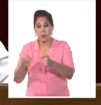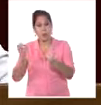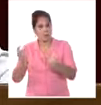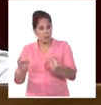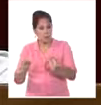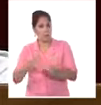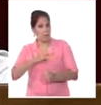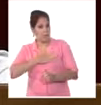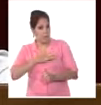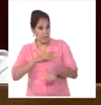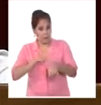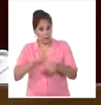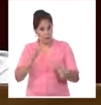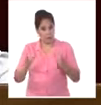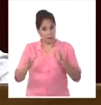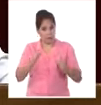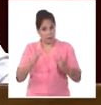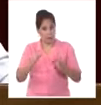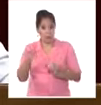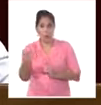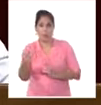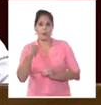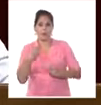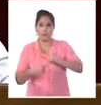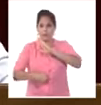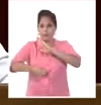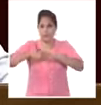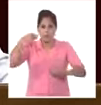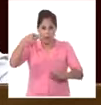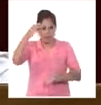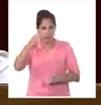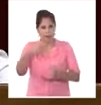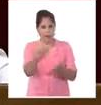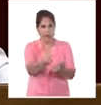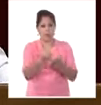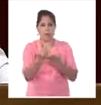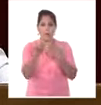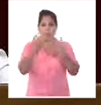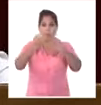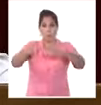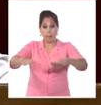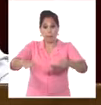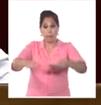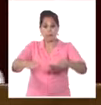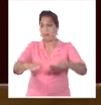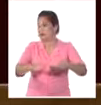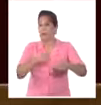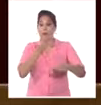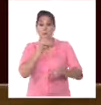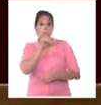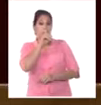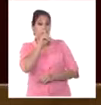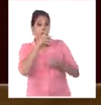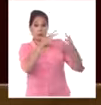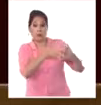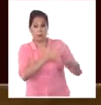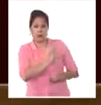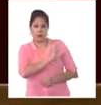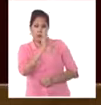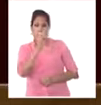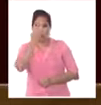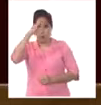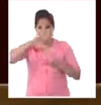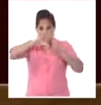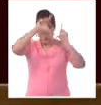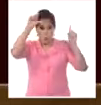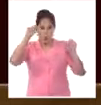al propio tiempo un mensaje permanente inagotable de paz imposible de acallar. Patria